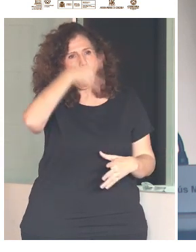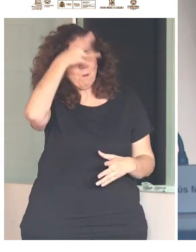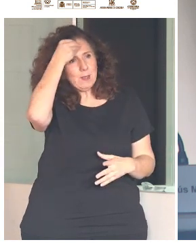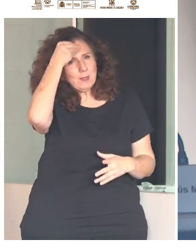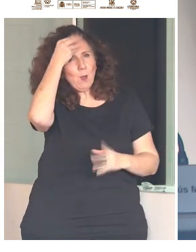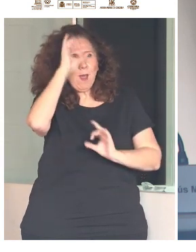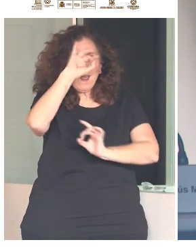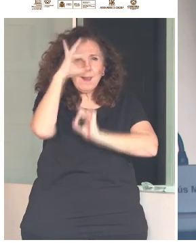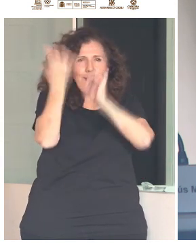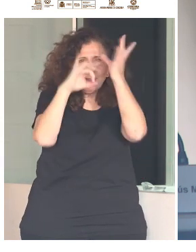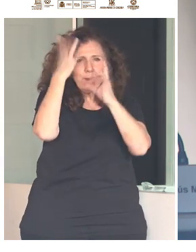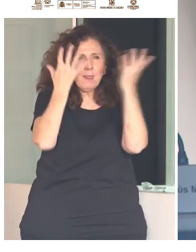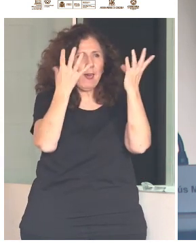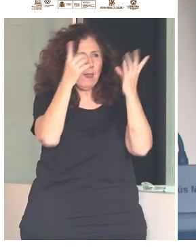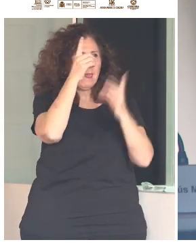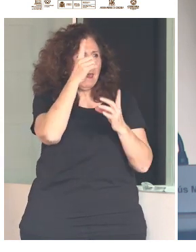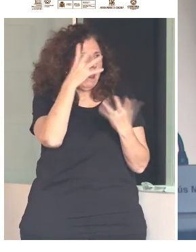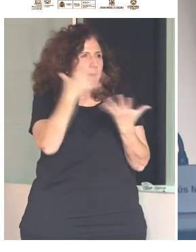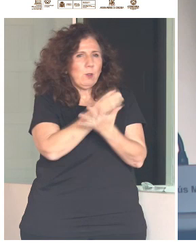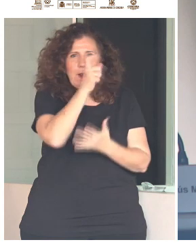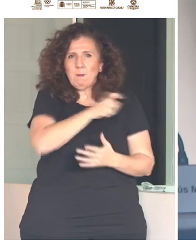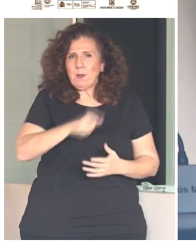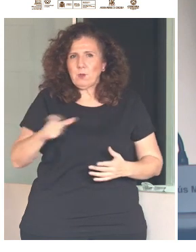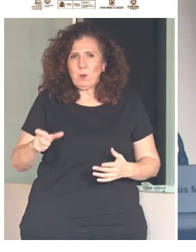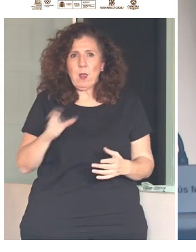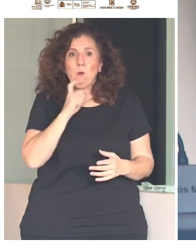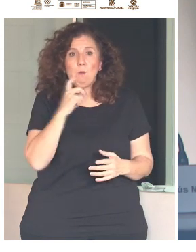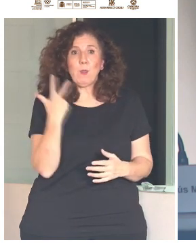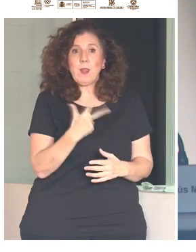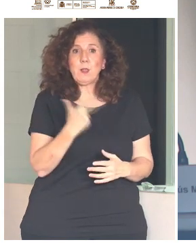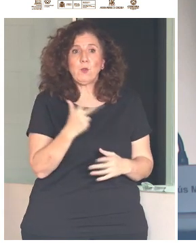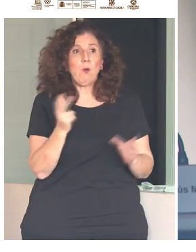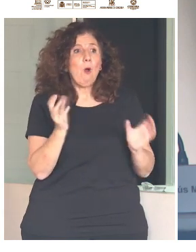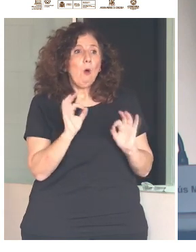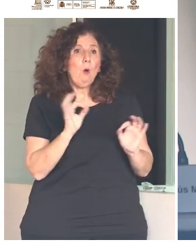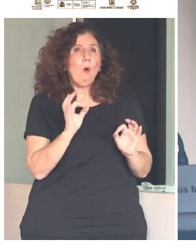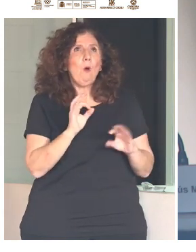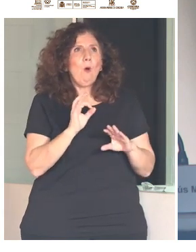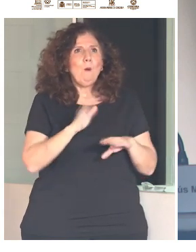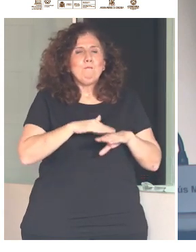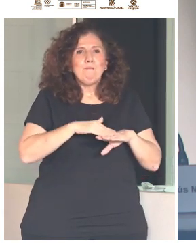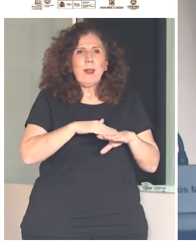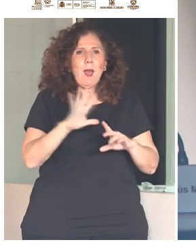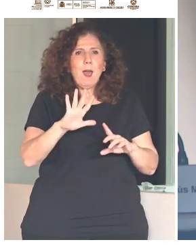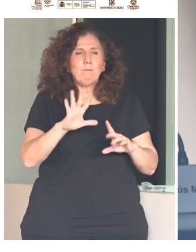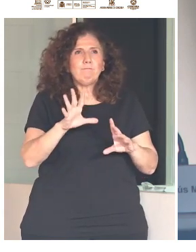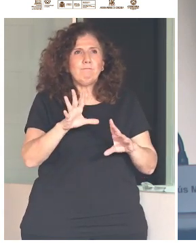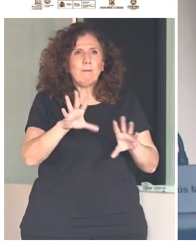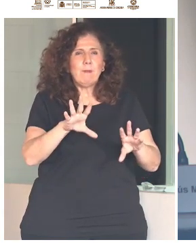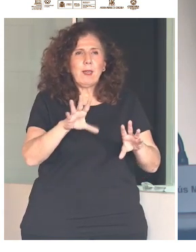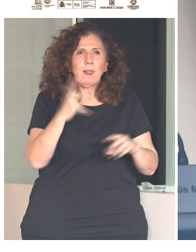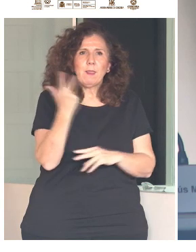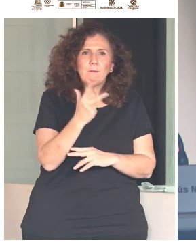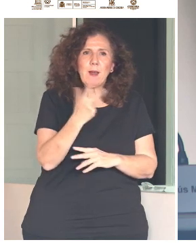creatividad humana como derechos o como elementos del derecho a la educación, a la libertad de pensamiento